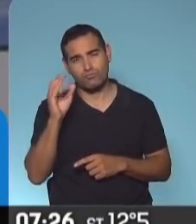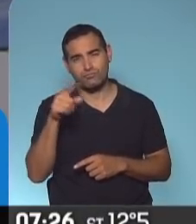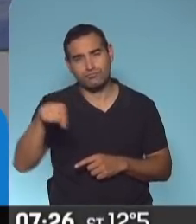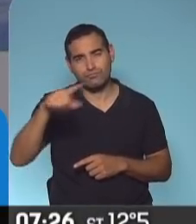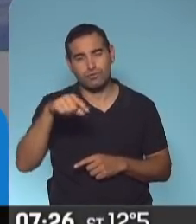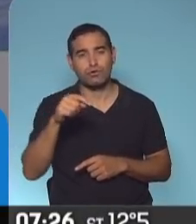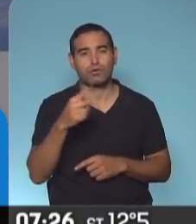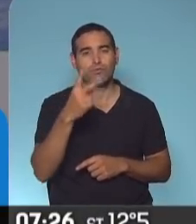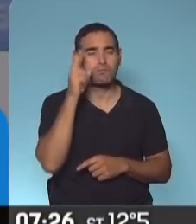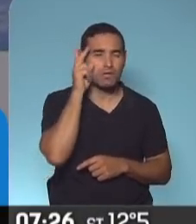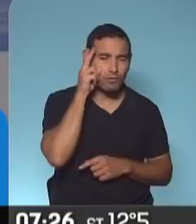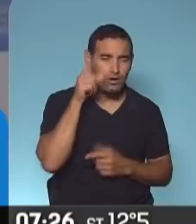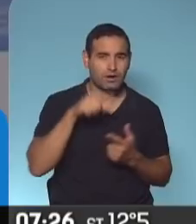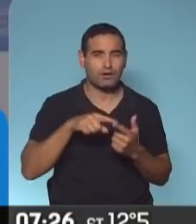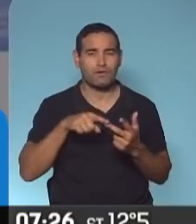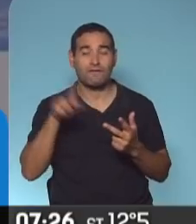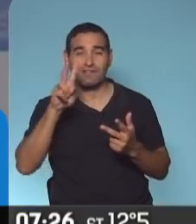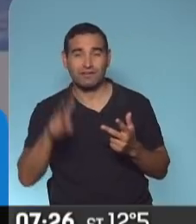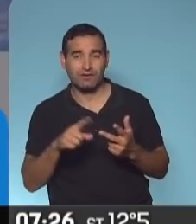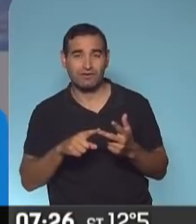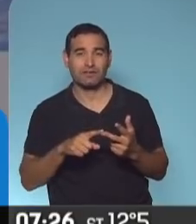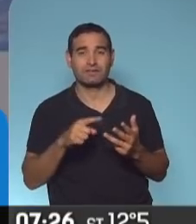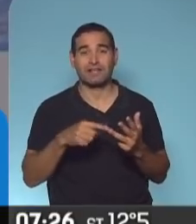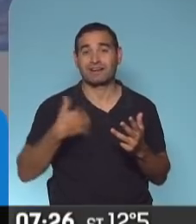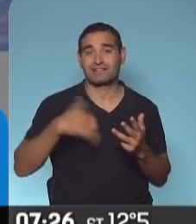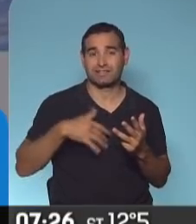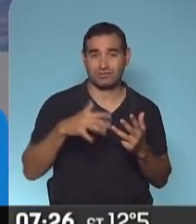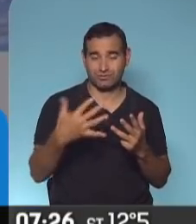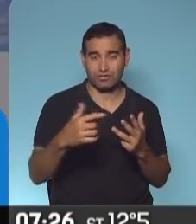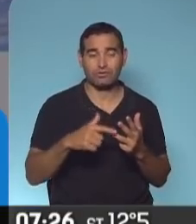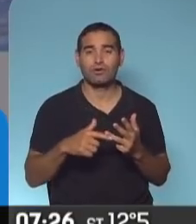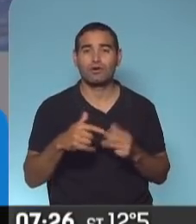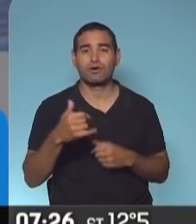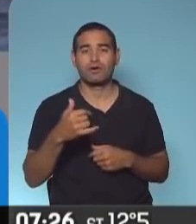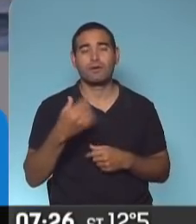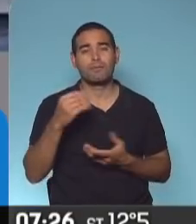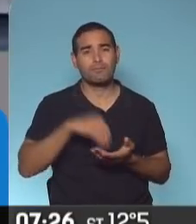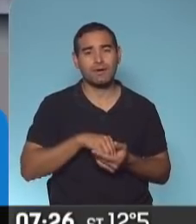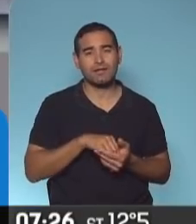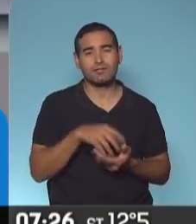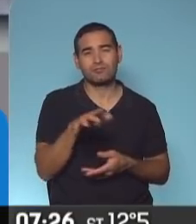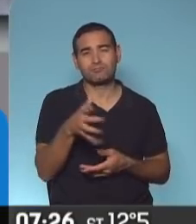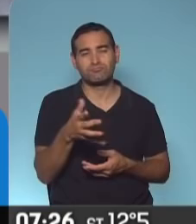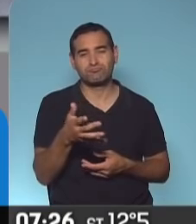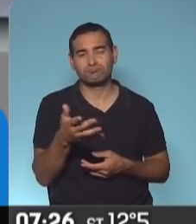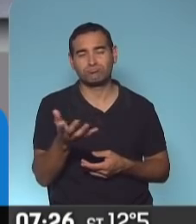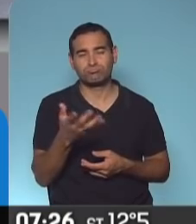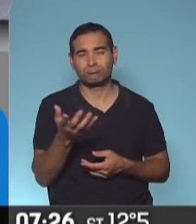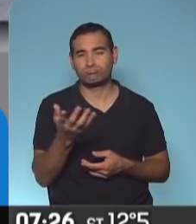colombiano, dos peruanos, un venezolano y cinco asesinos. Hay un contingente más de aproximadamente